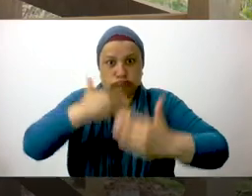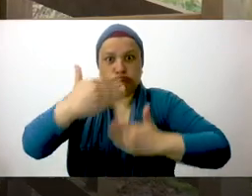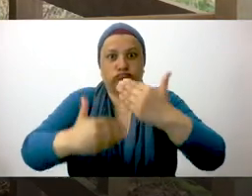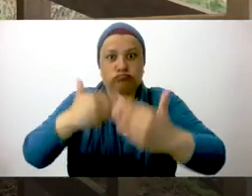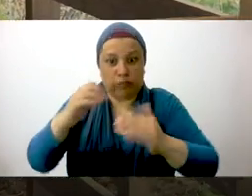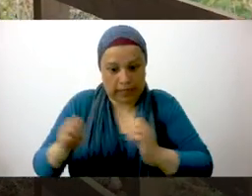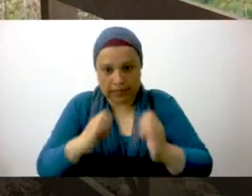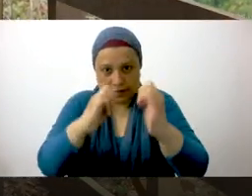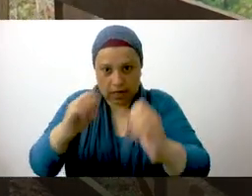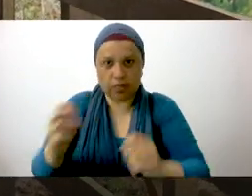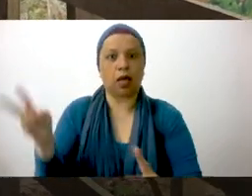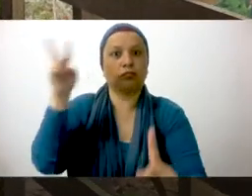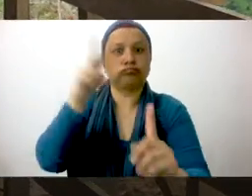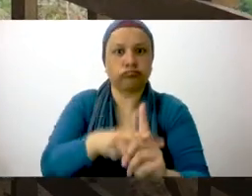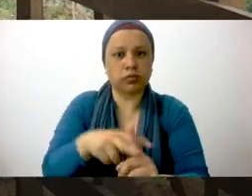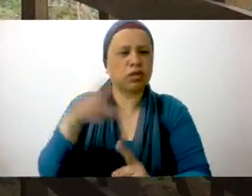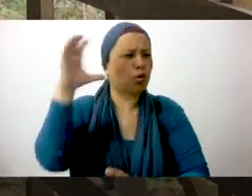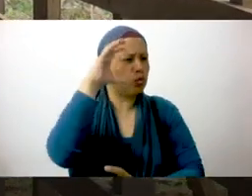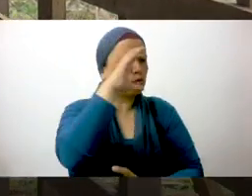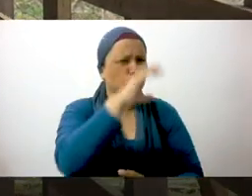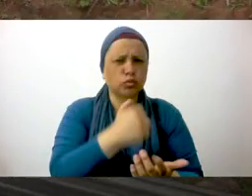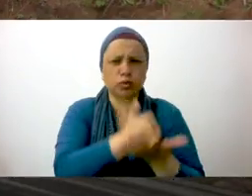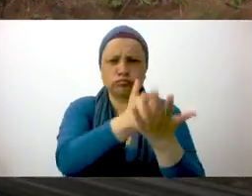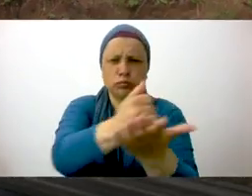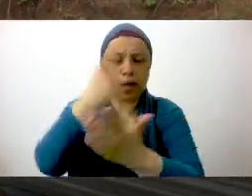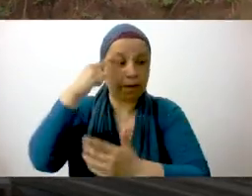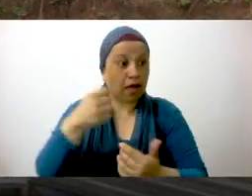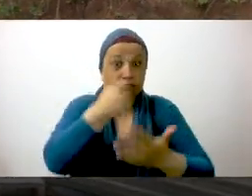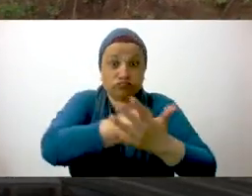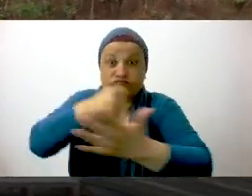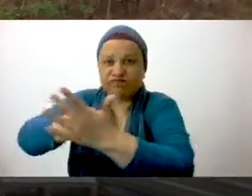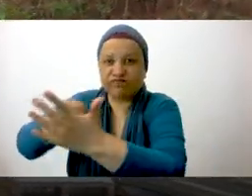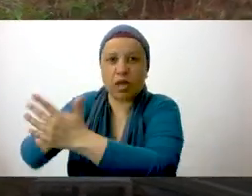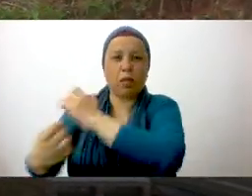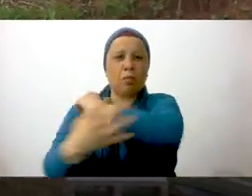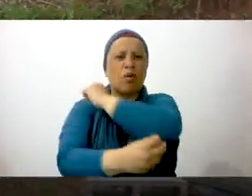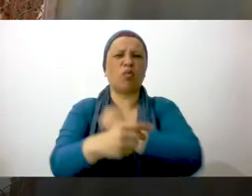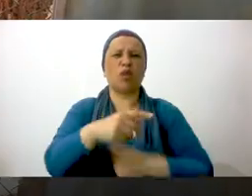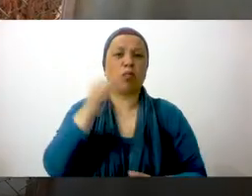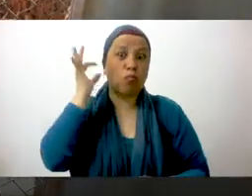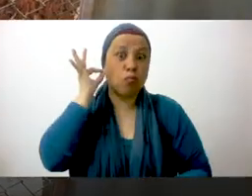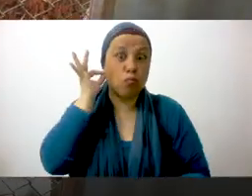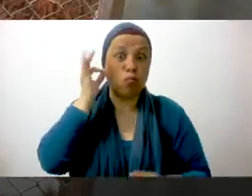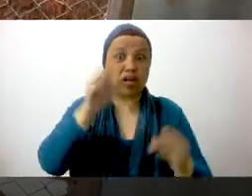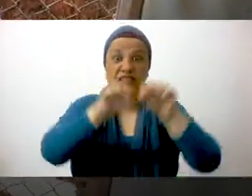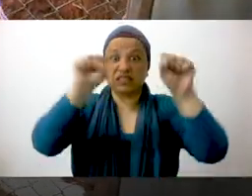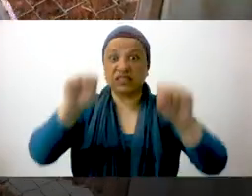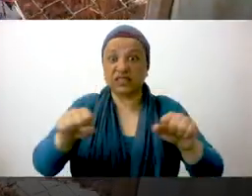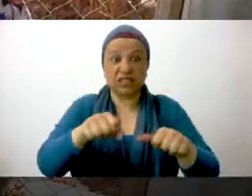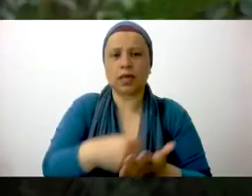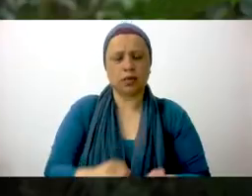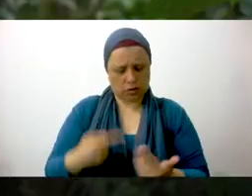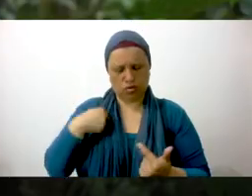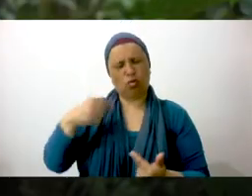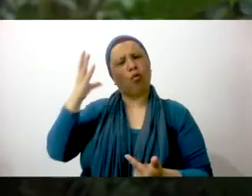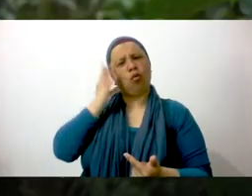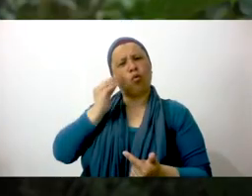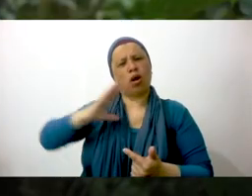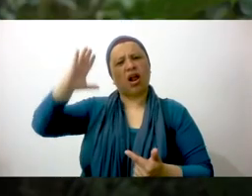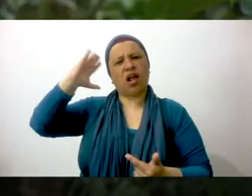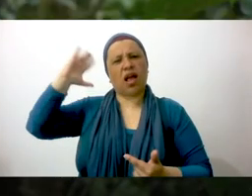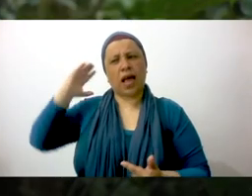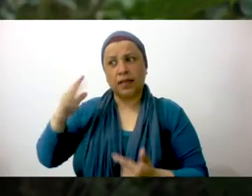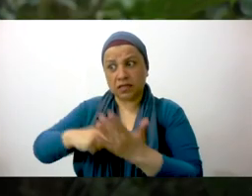marcha de dicha estrategia. Buscó contribuir con el combate a la pobreza de mujeres en condición de vulnerabilidad. El